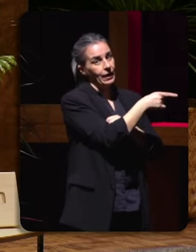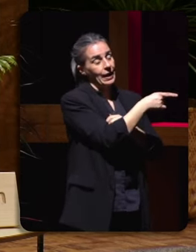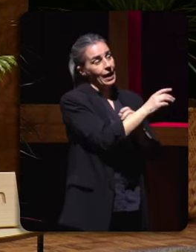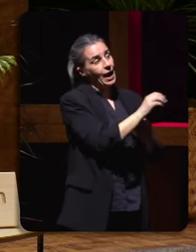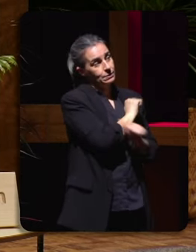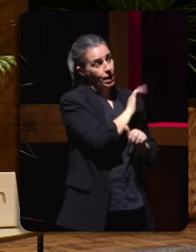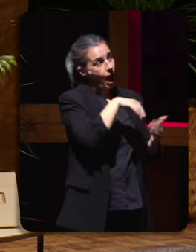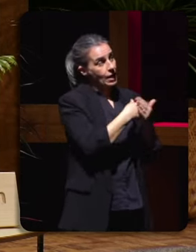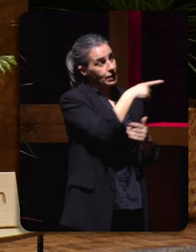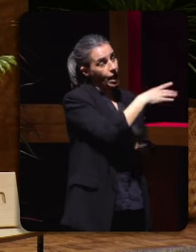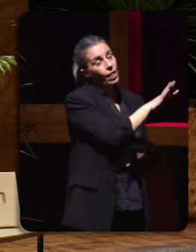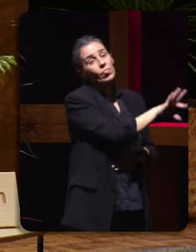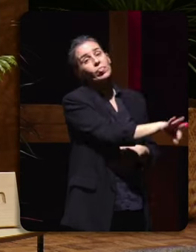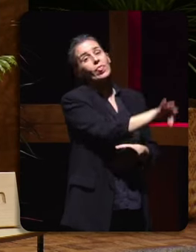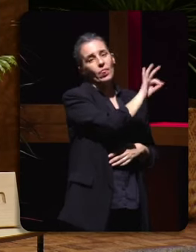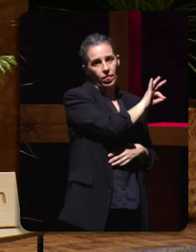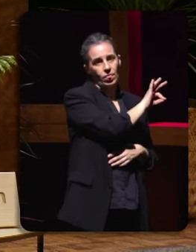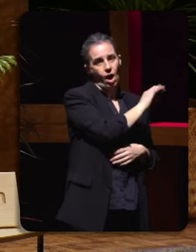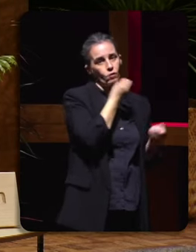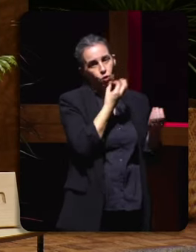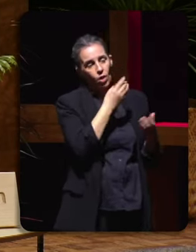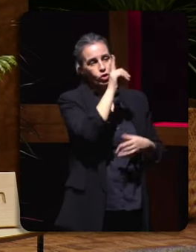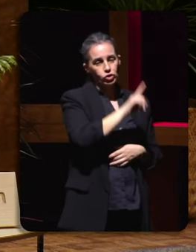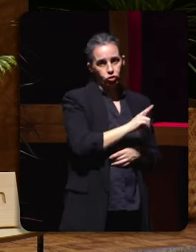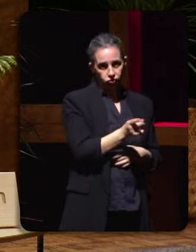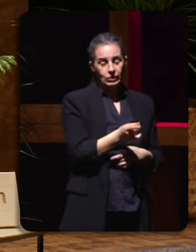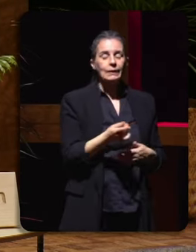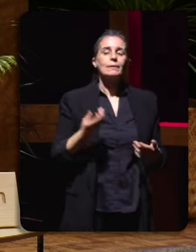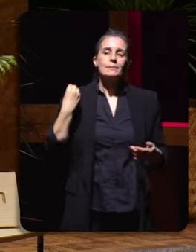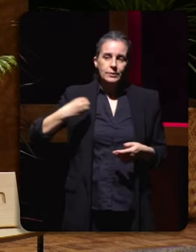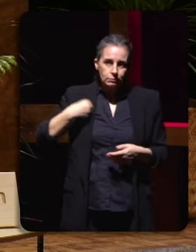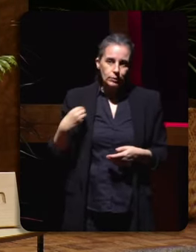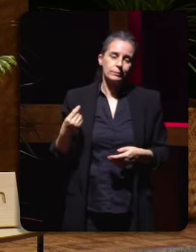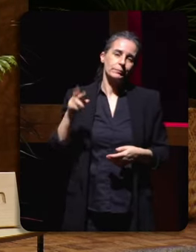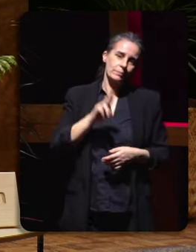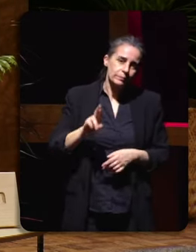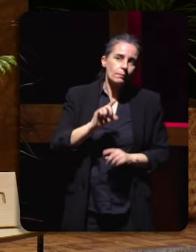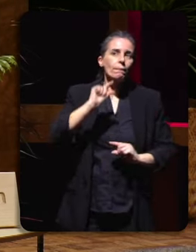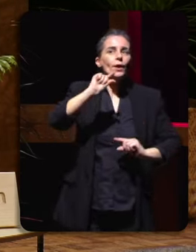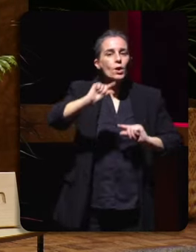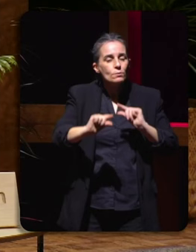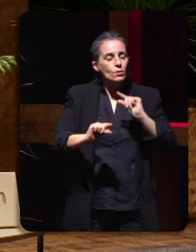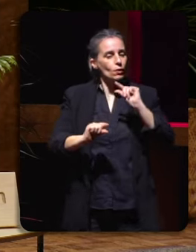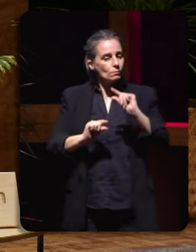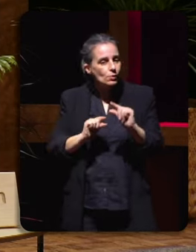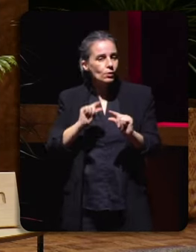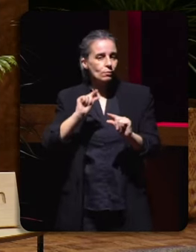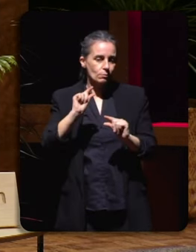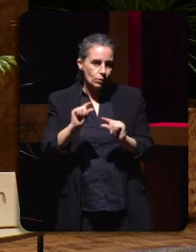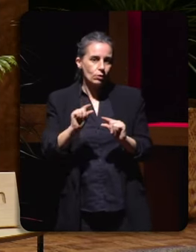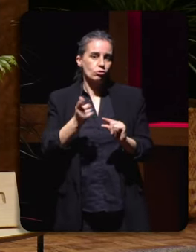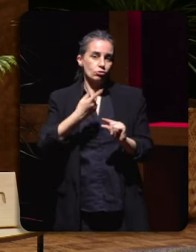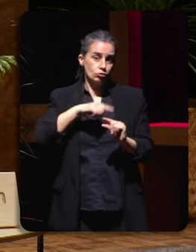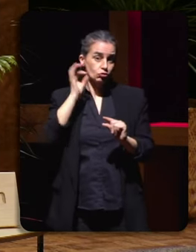decida o enfoque da información é certo tamén que insisto eu creo que así pouquinho a pouquinho e de alguna tamén nos